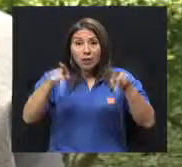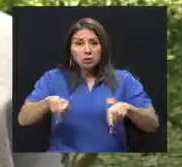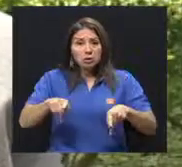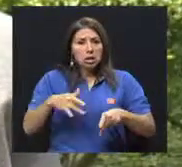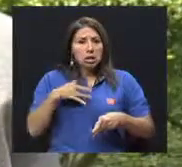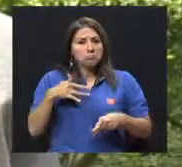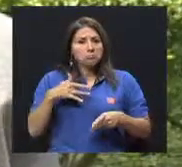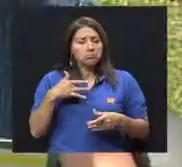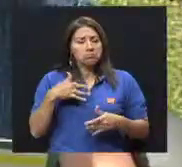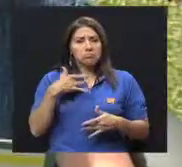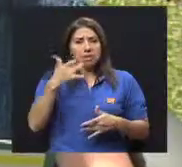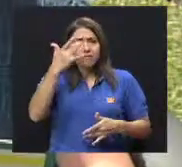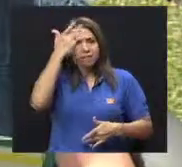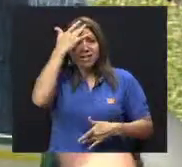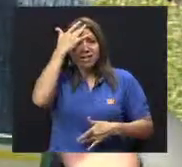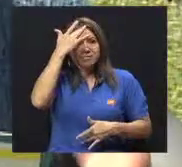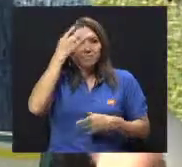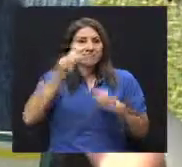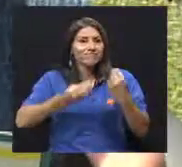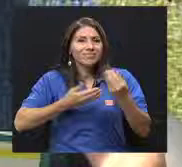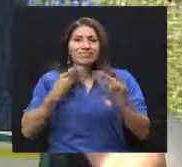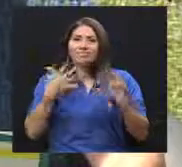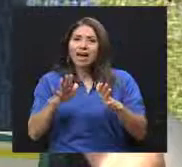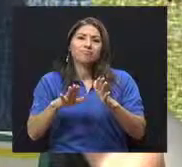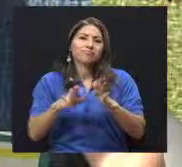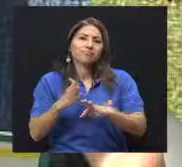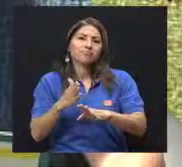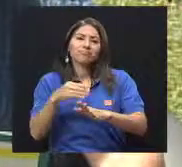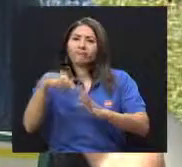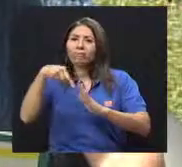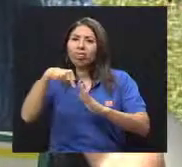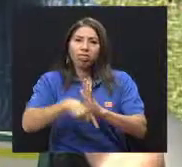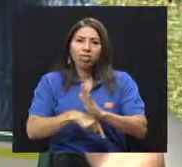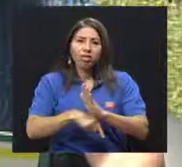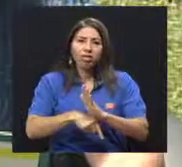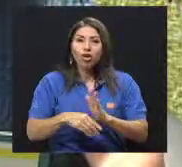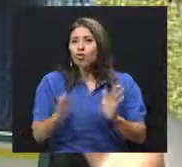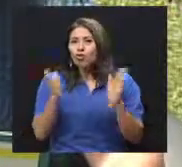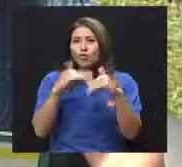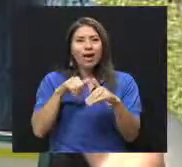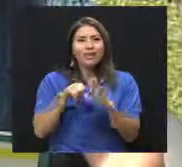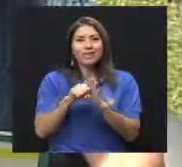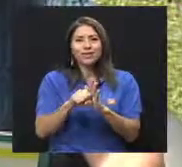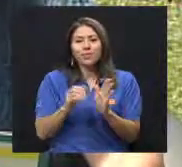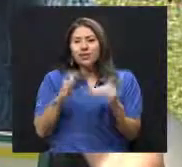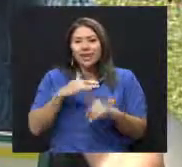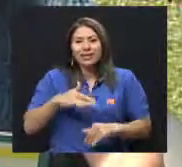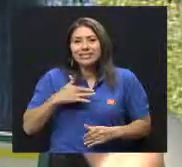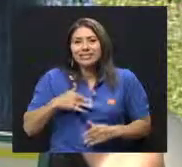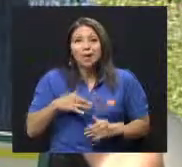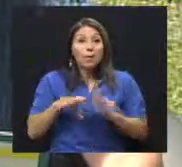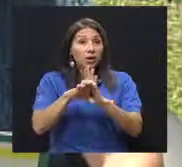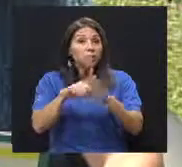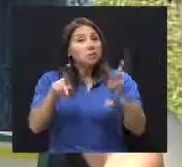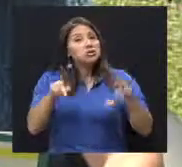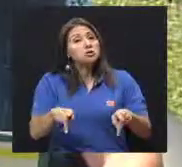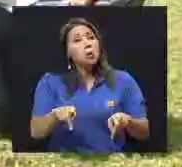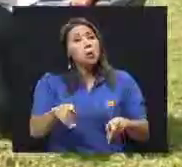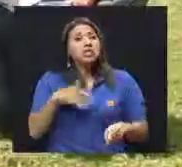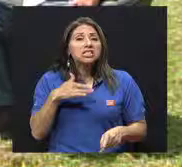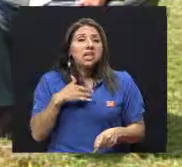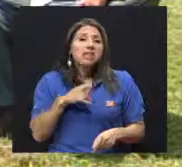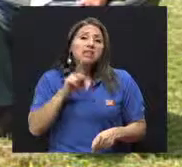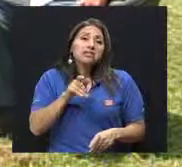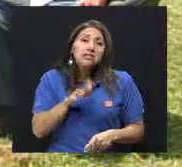cintos, síntomas ni signos. La persona que está orinando mucho, que está feliz porque perdió peso, como decías vos, en el nivel de